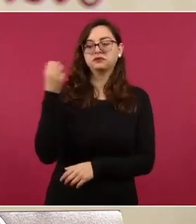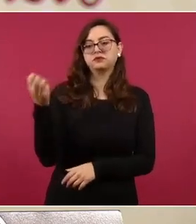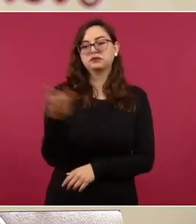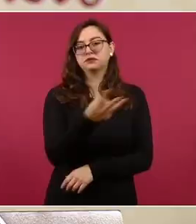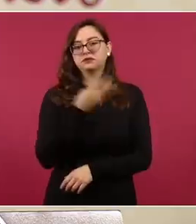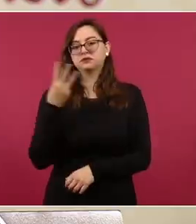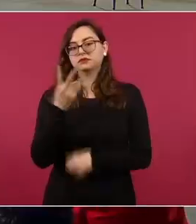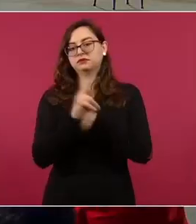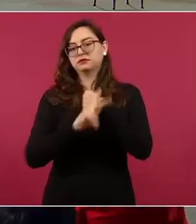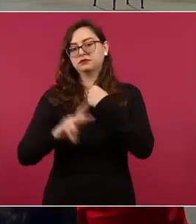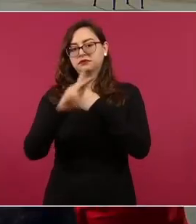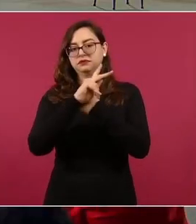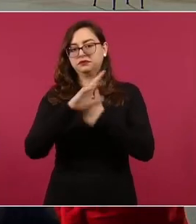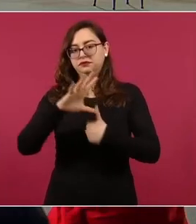Norte.